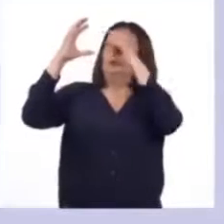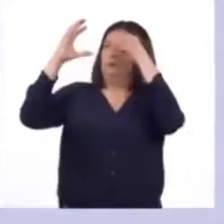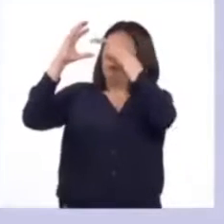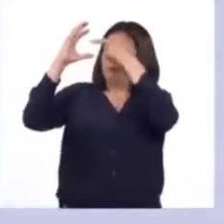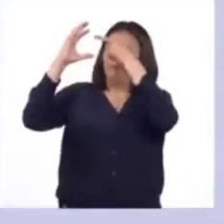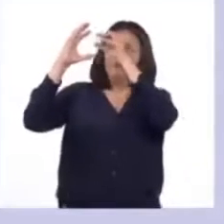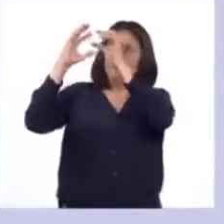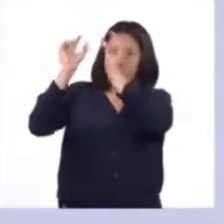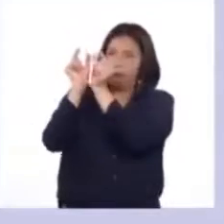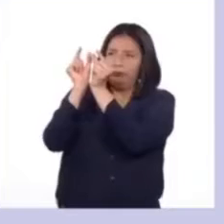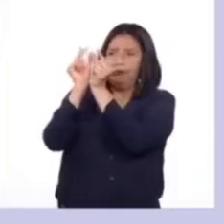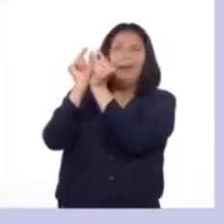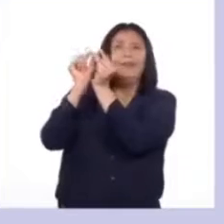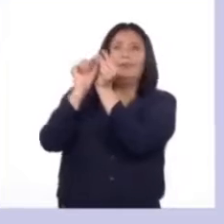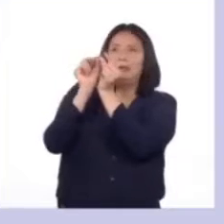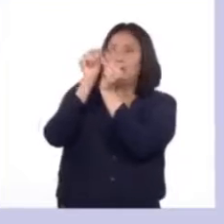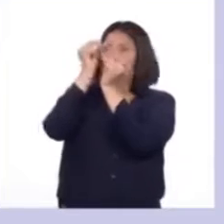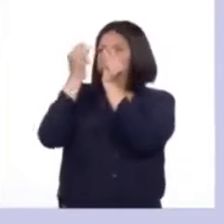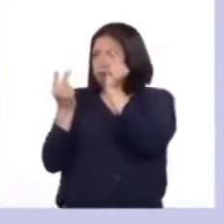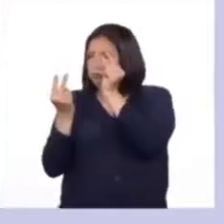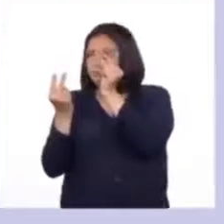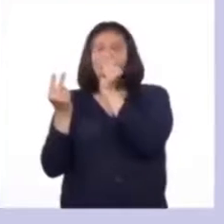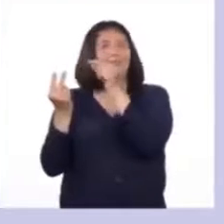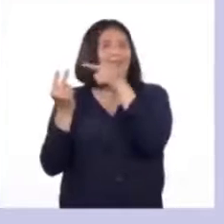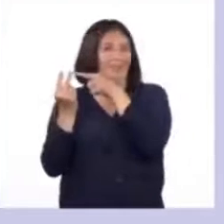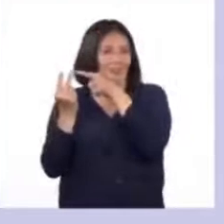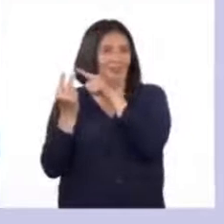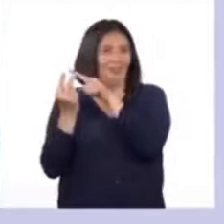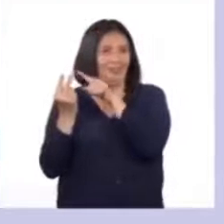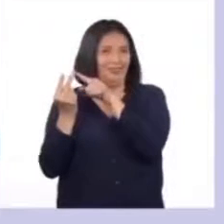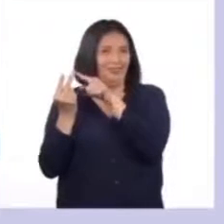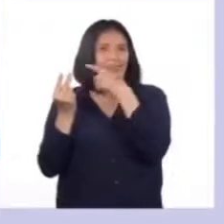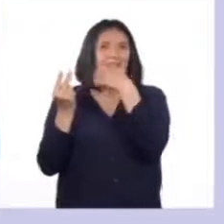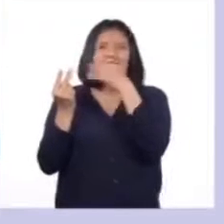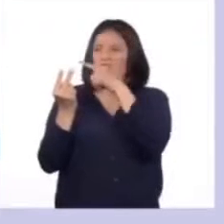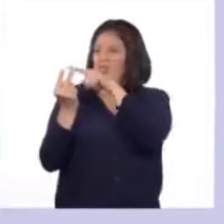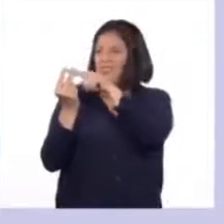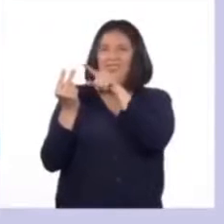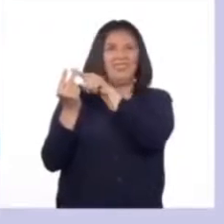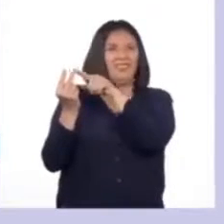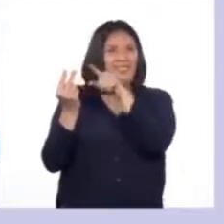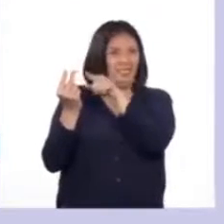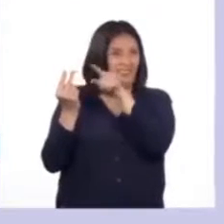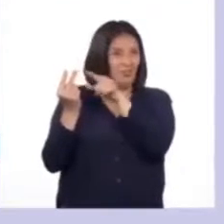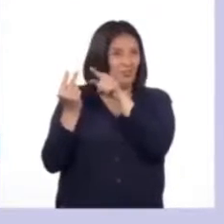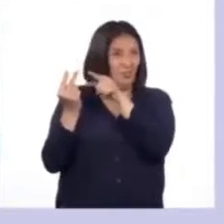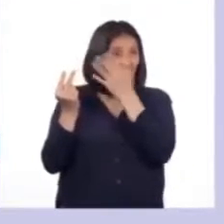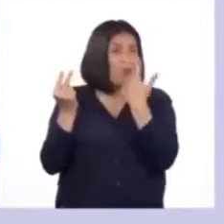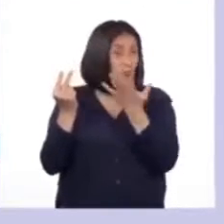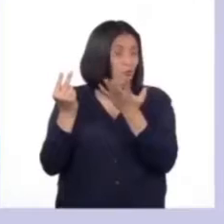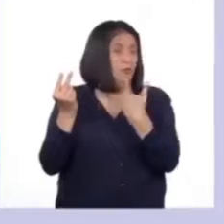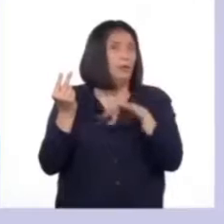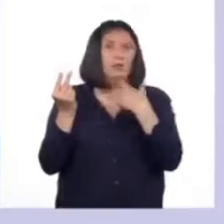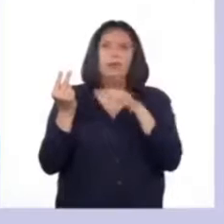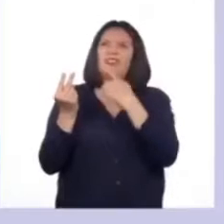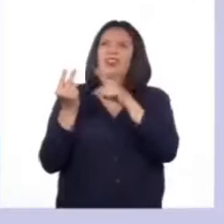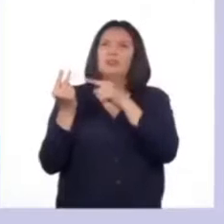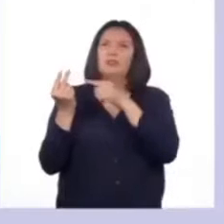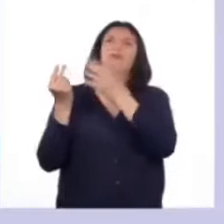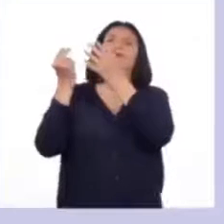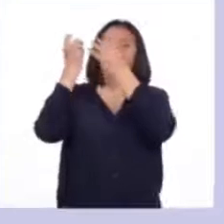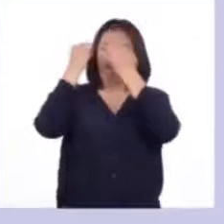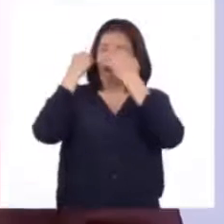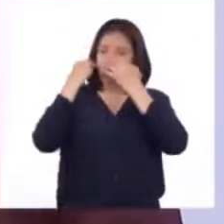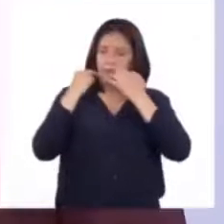pituitaria y las dos hormonas que produce. Las hormonas producidas por la glándula pituitaria realizan un